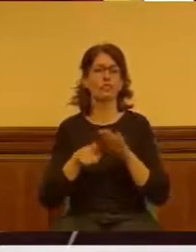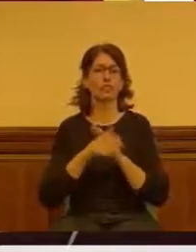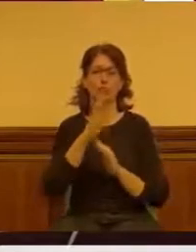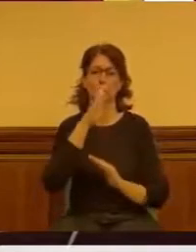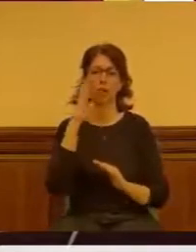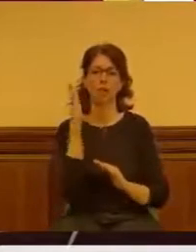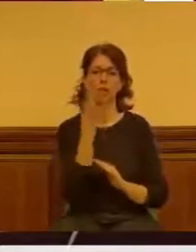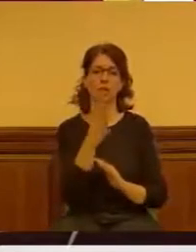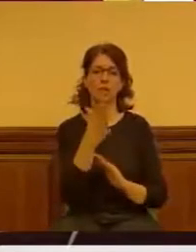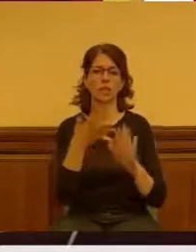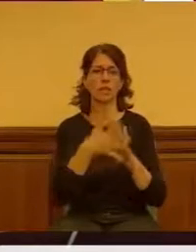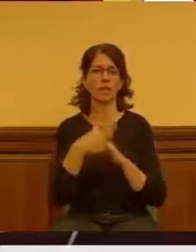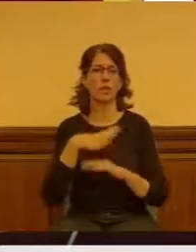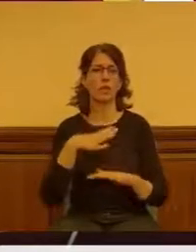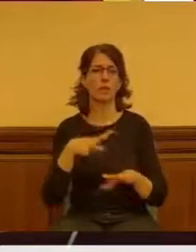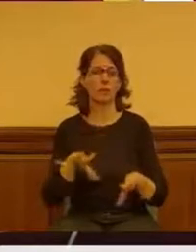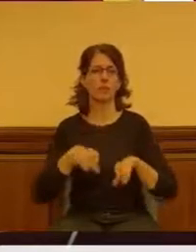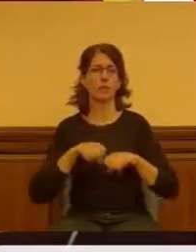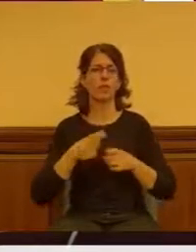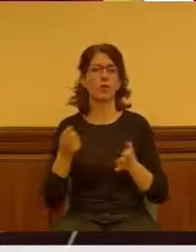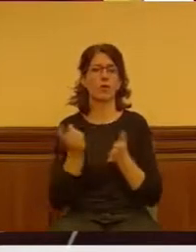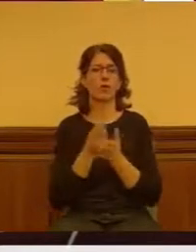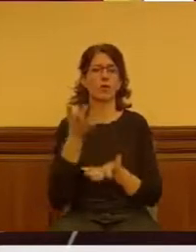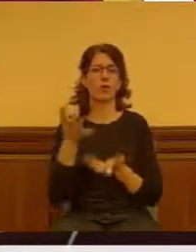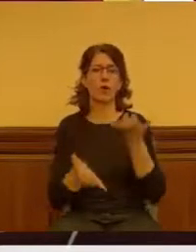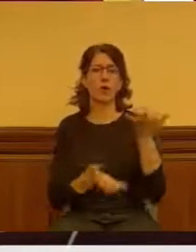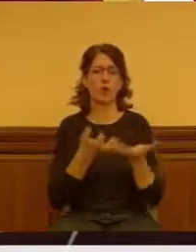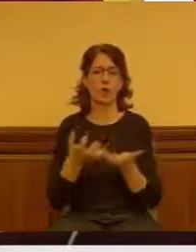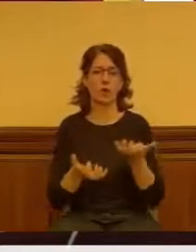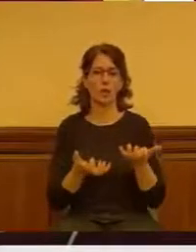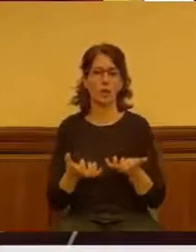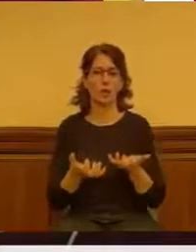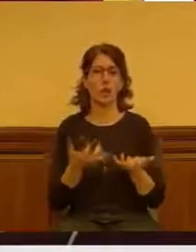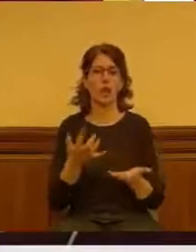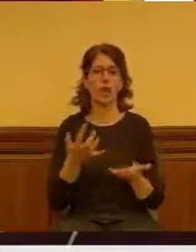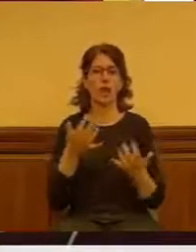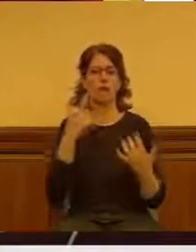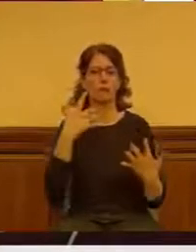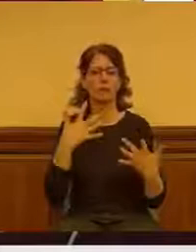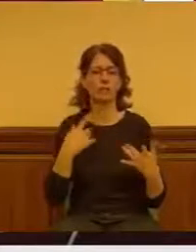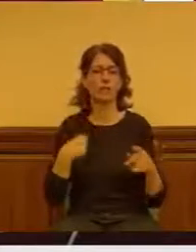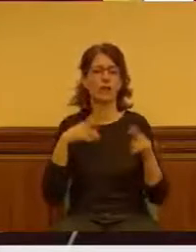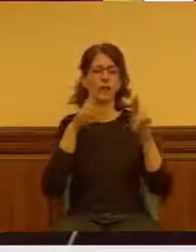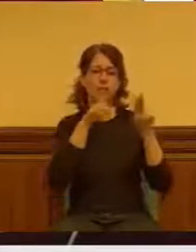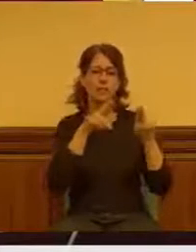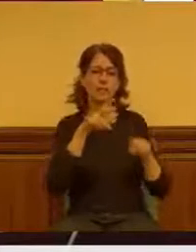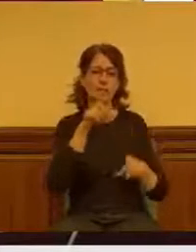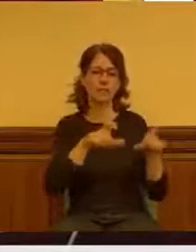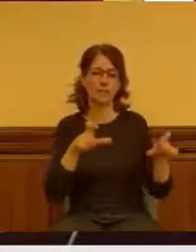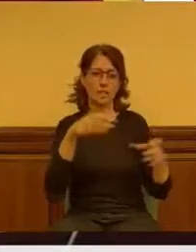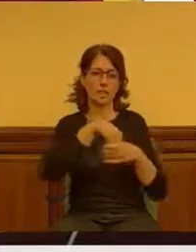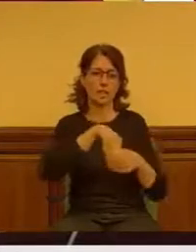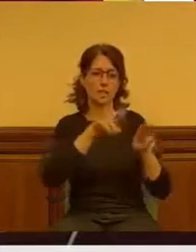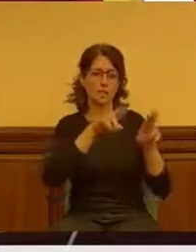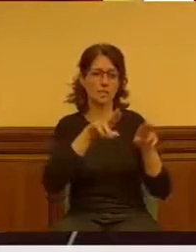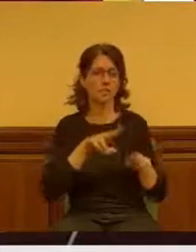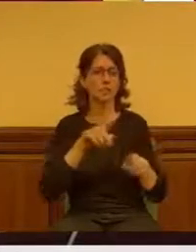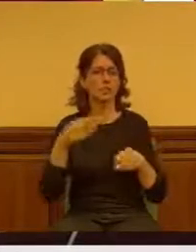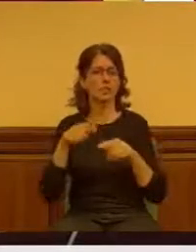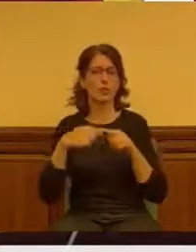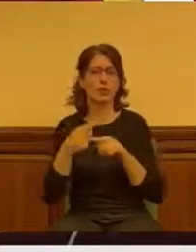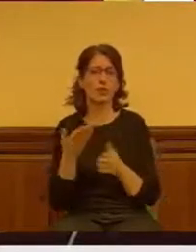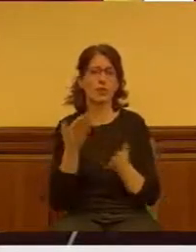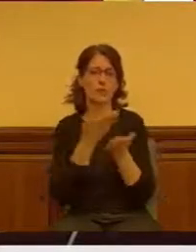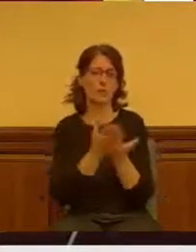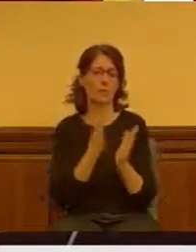recuperar la cocina fresca, que es lo que están pidiendo todos los residentes y sus familiares, porque es de sentido común que